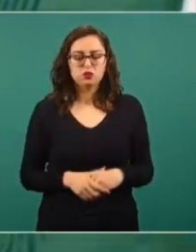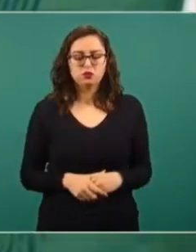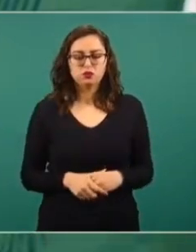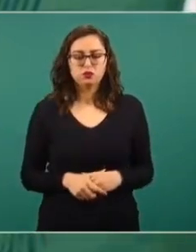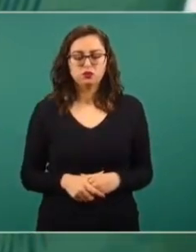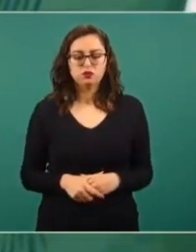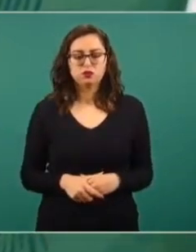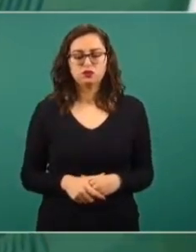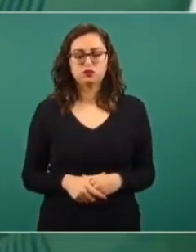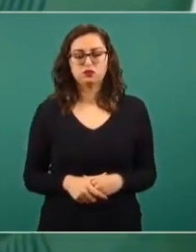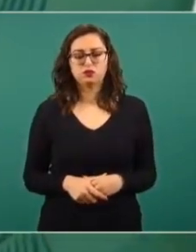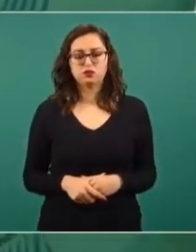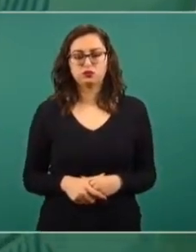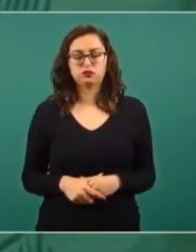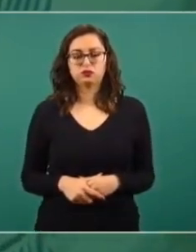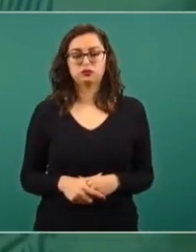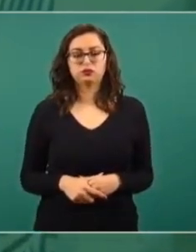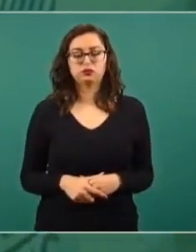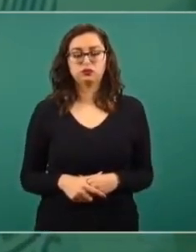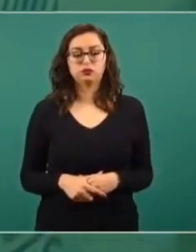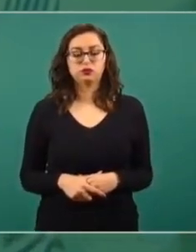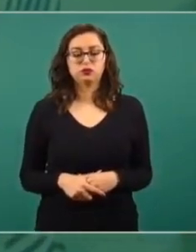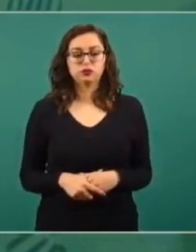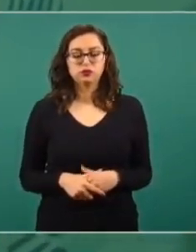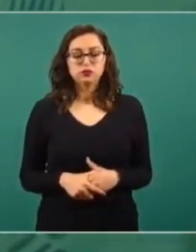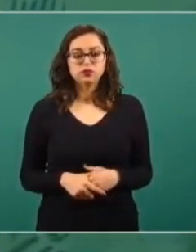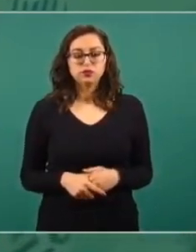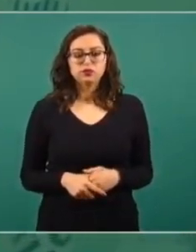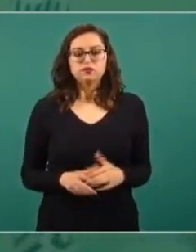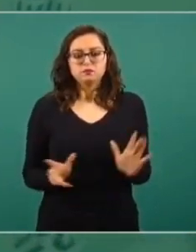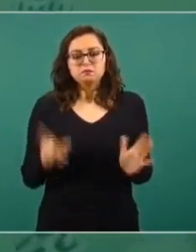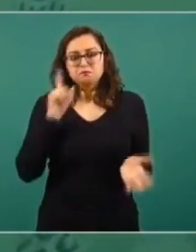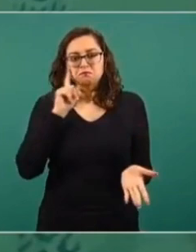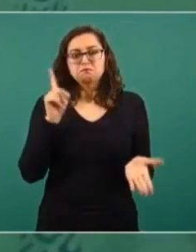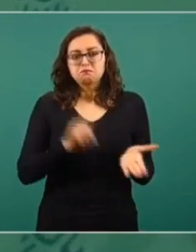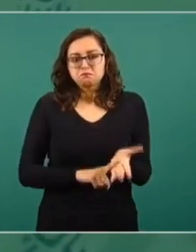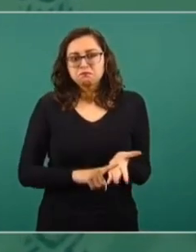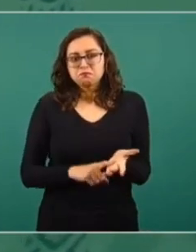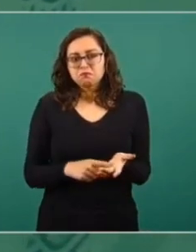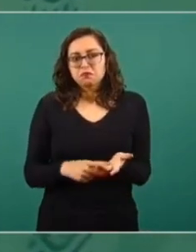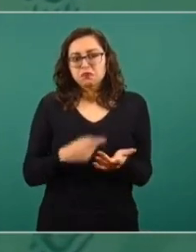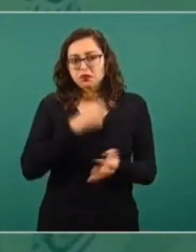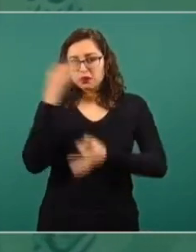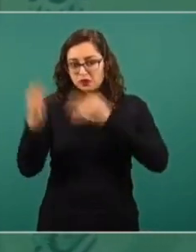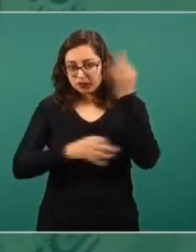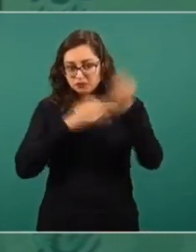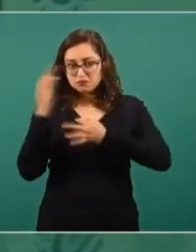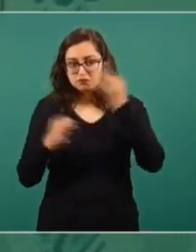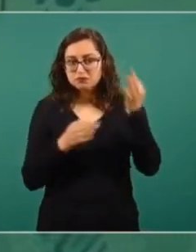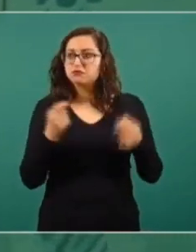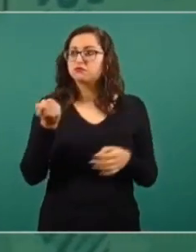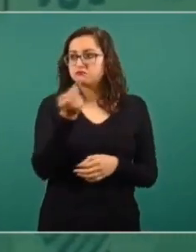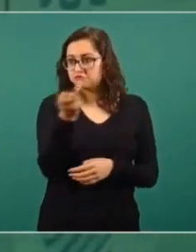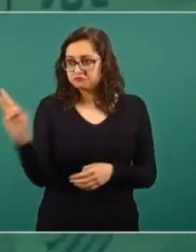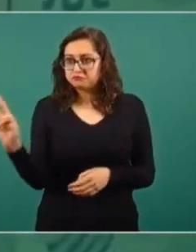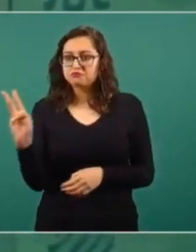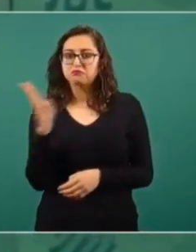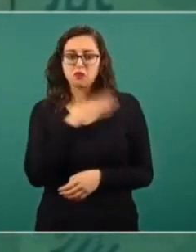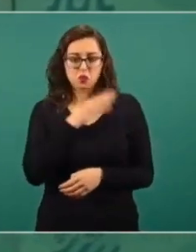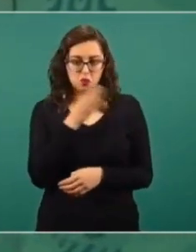a los trabajadores les va a gustar,